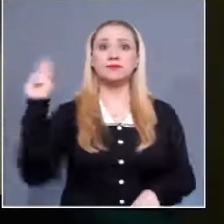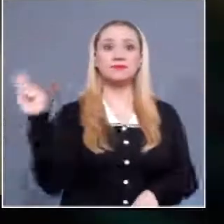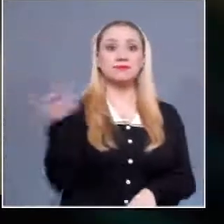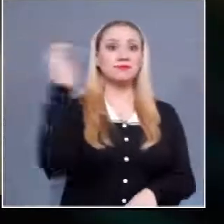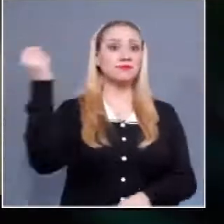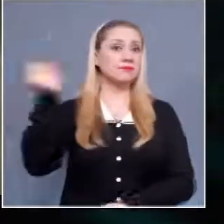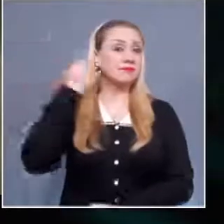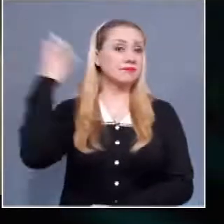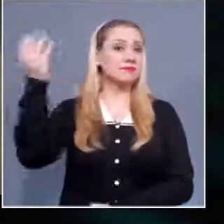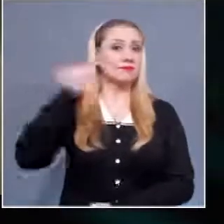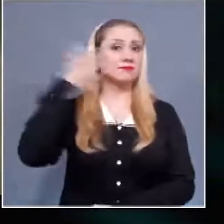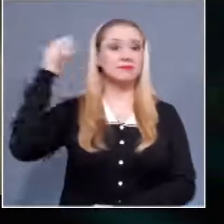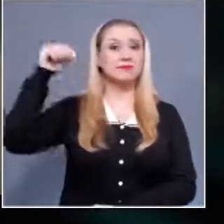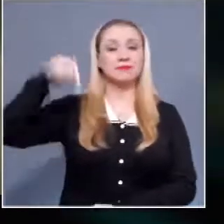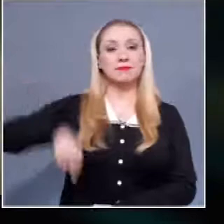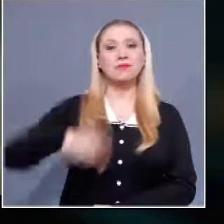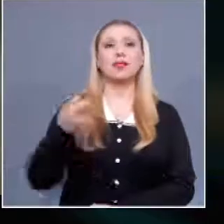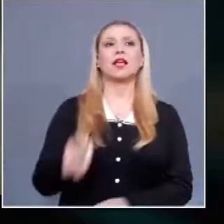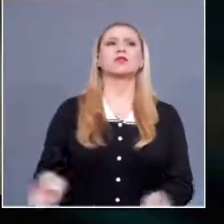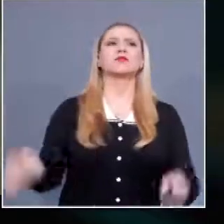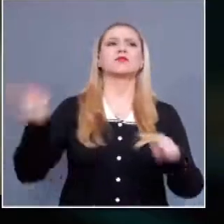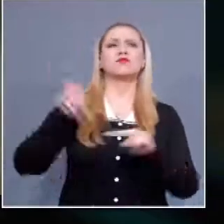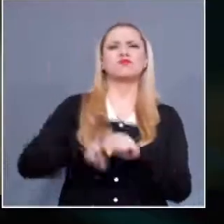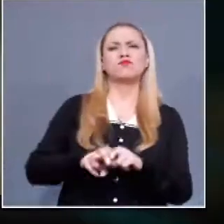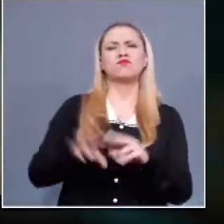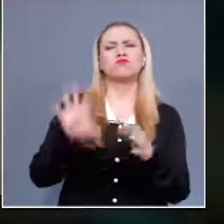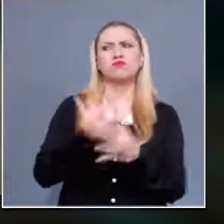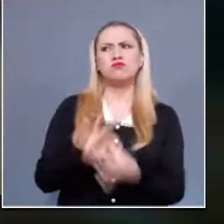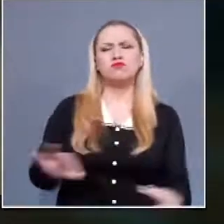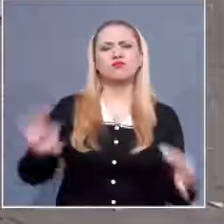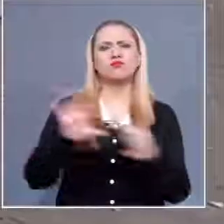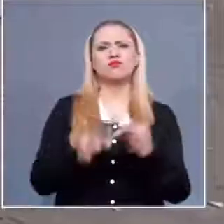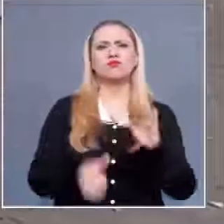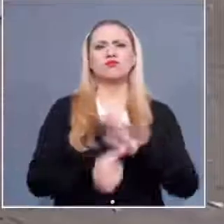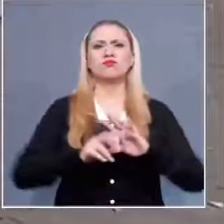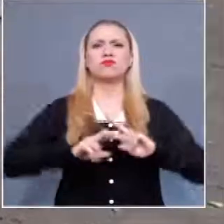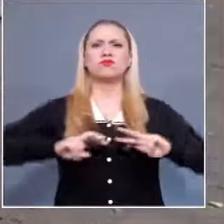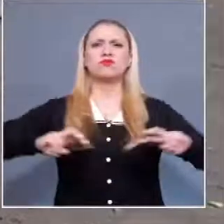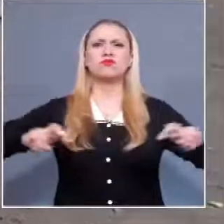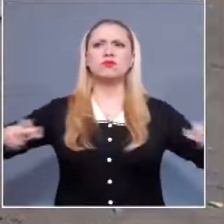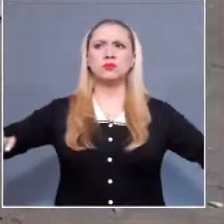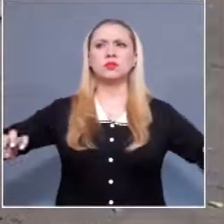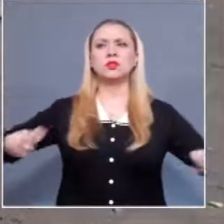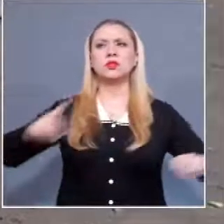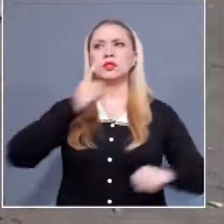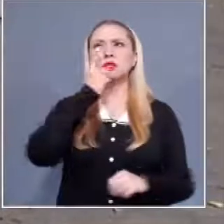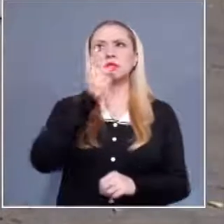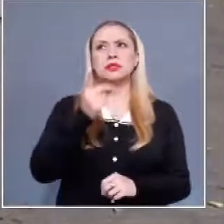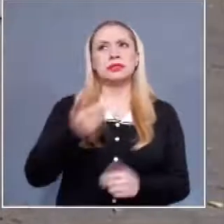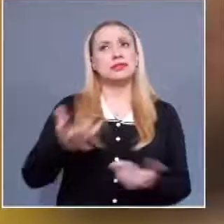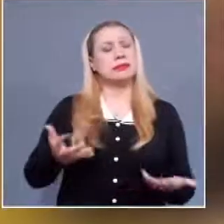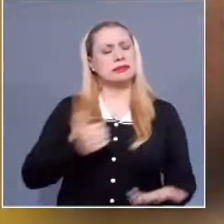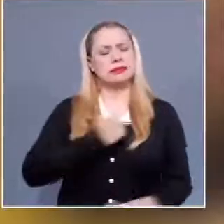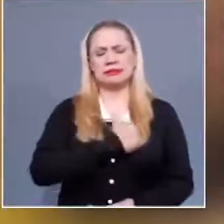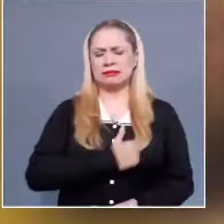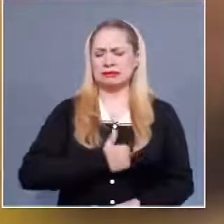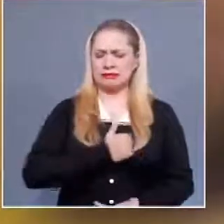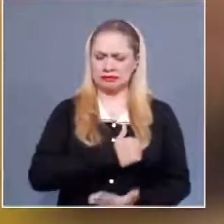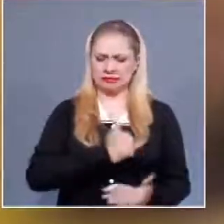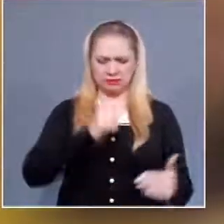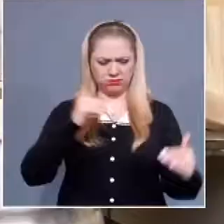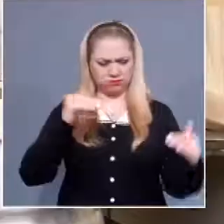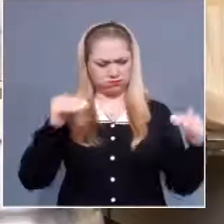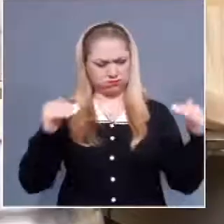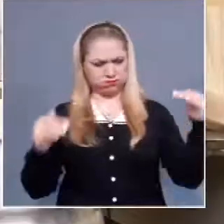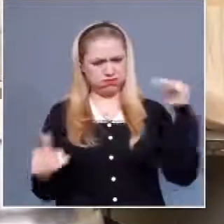en la mesa, género como herramienta de transformación, lamentó la desigualdad estructural que se